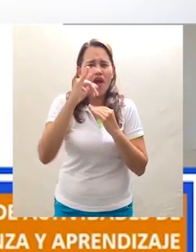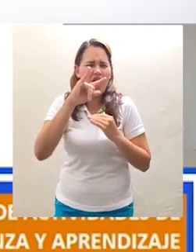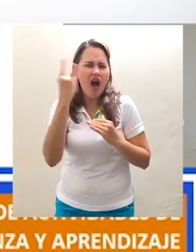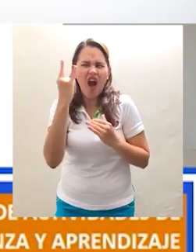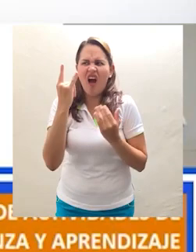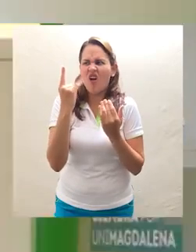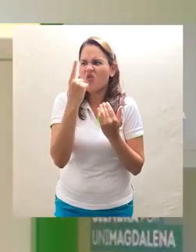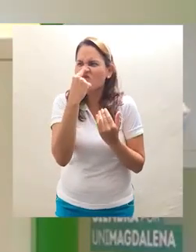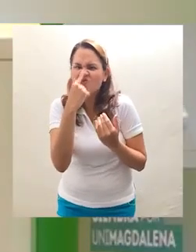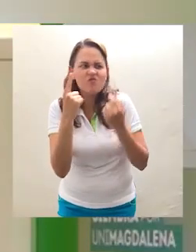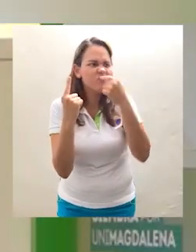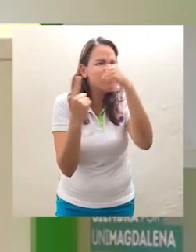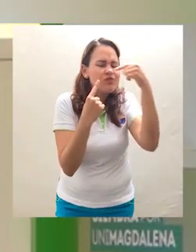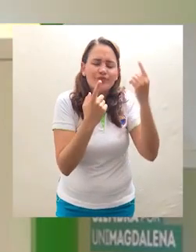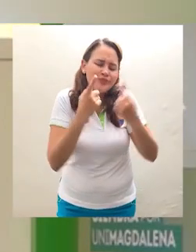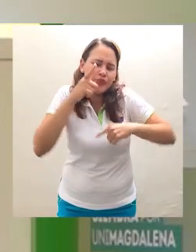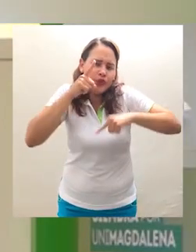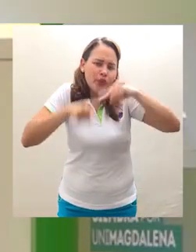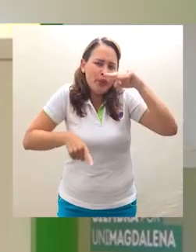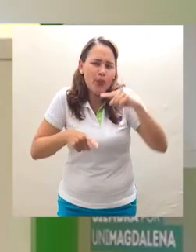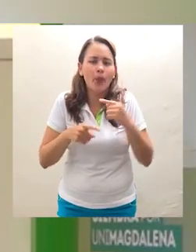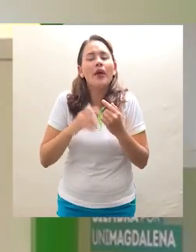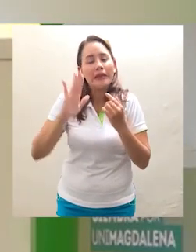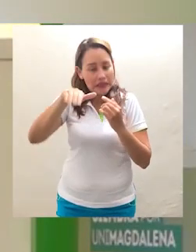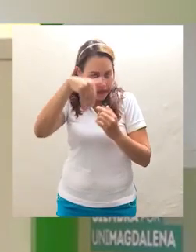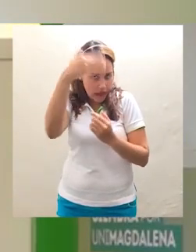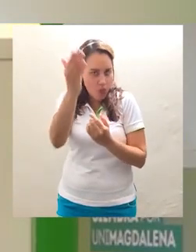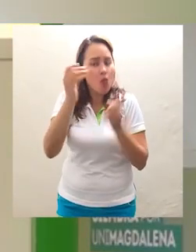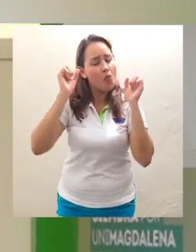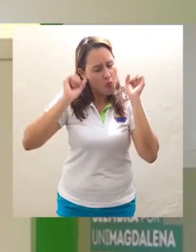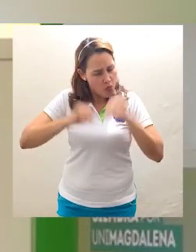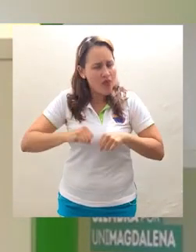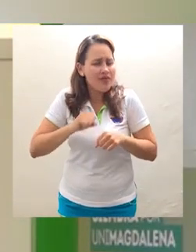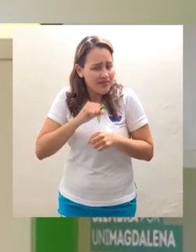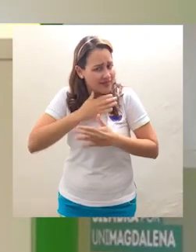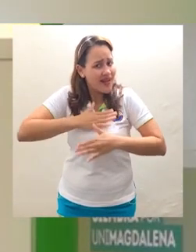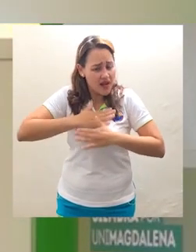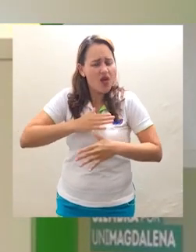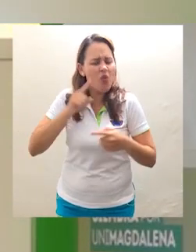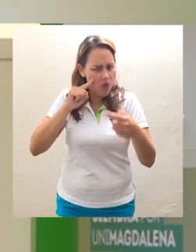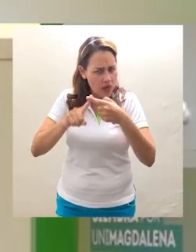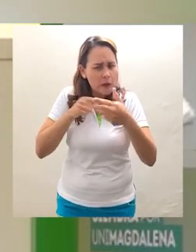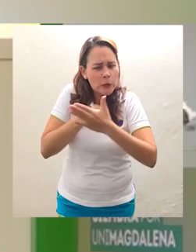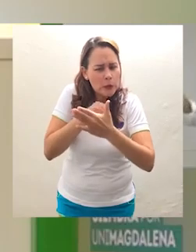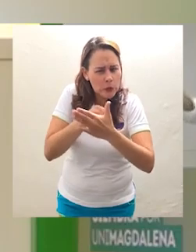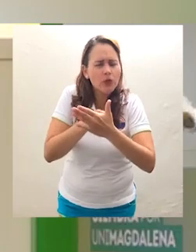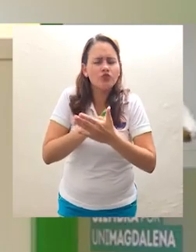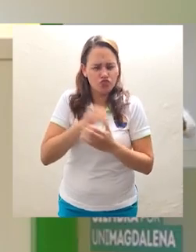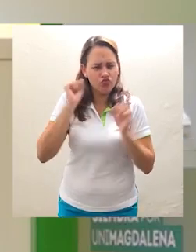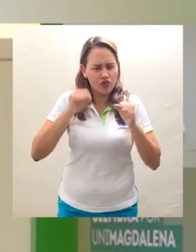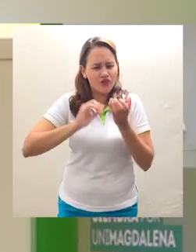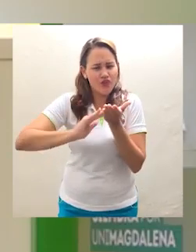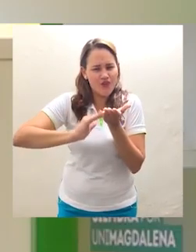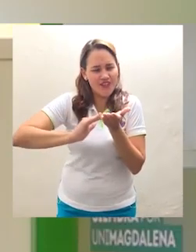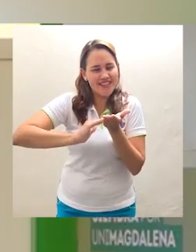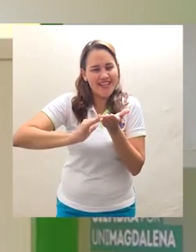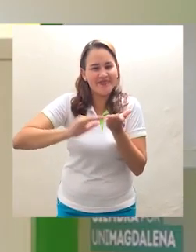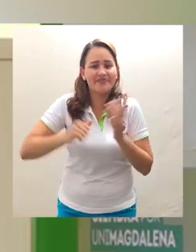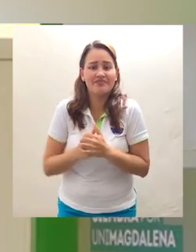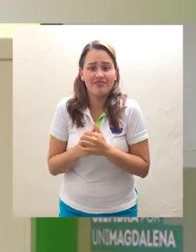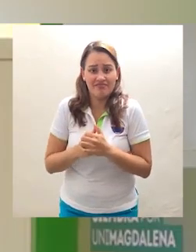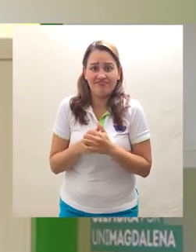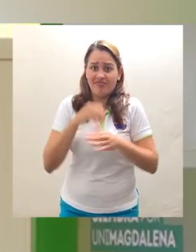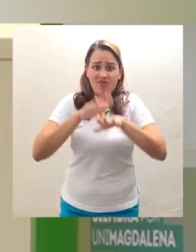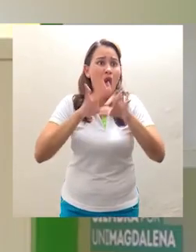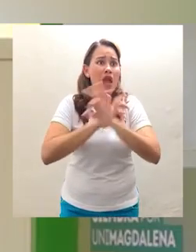videos de cómo funciona el puerto, la logística, pero esa experiencia de visita hay que hacerla. Y nosotros procuraremos garantizar la forma de que se hagan la mayoría de salidas que se